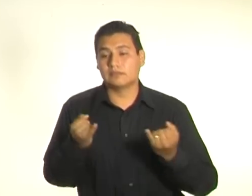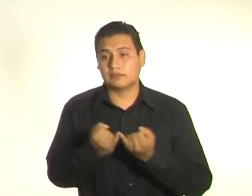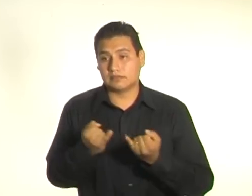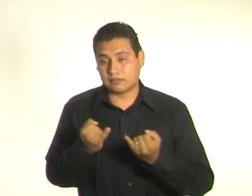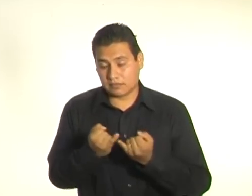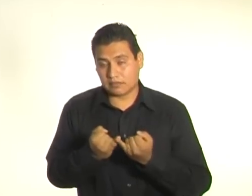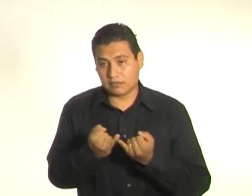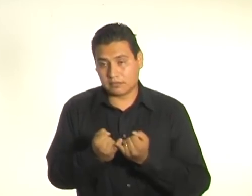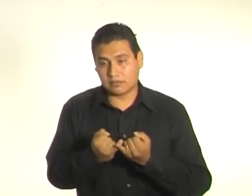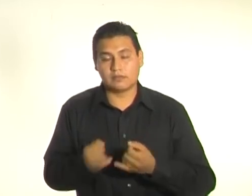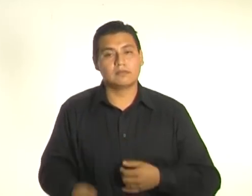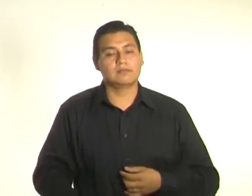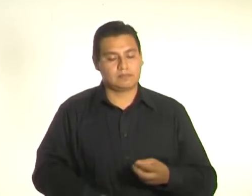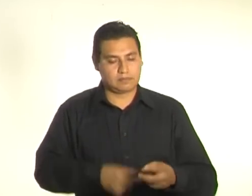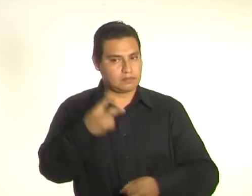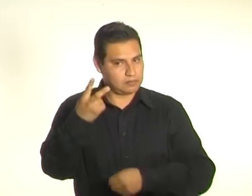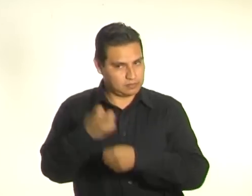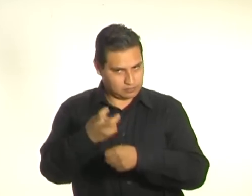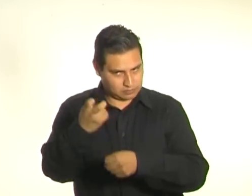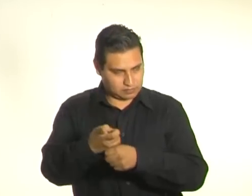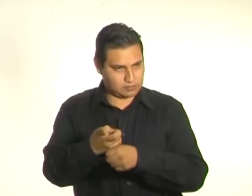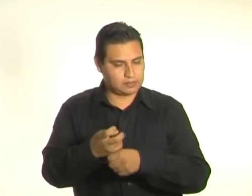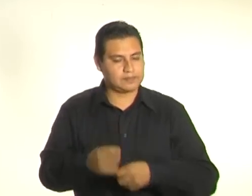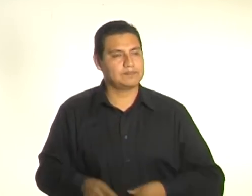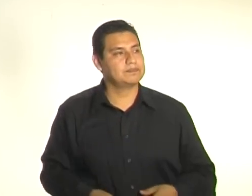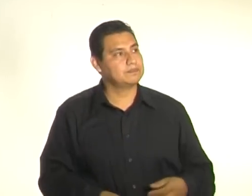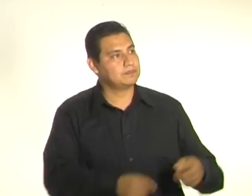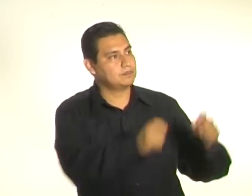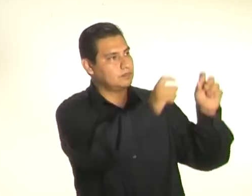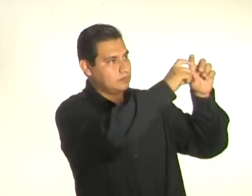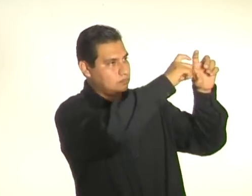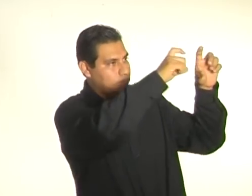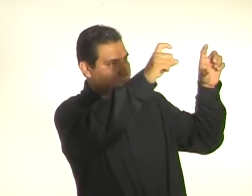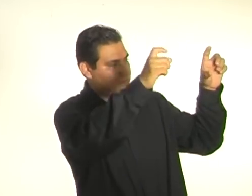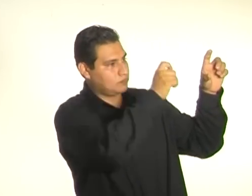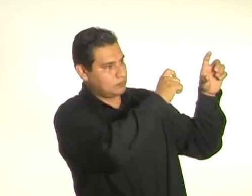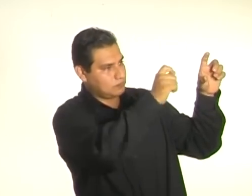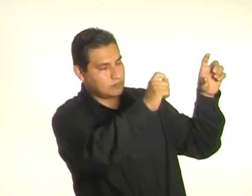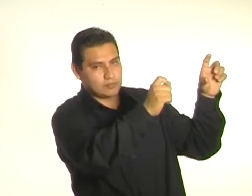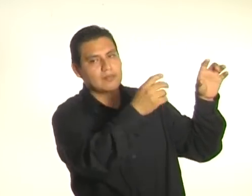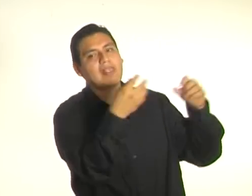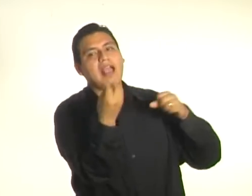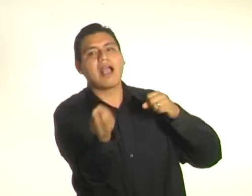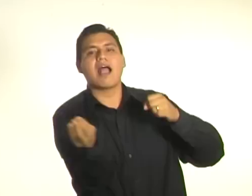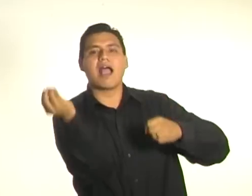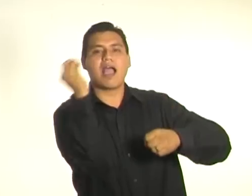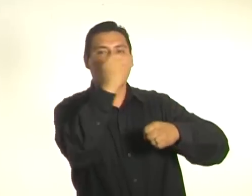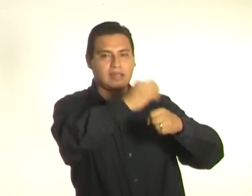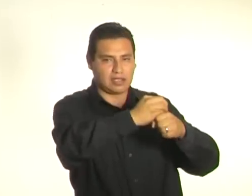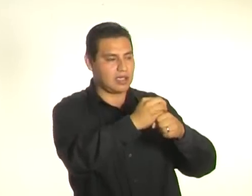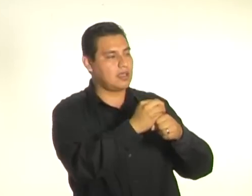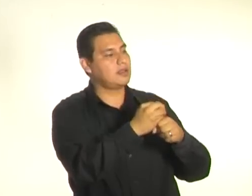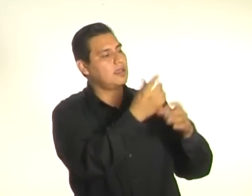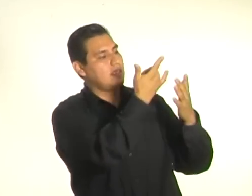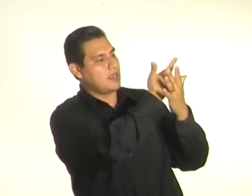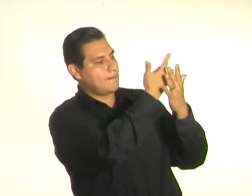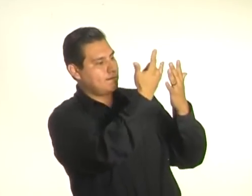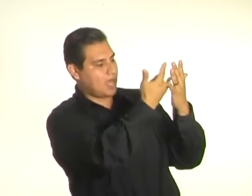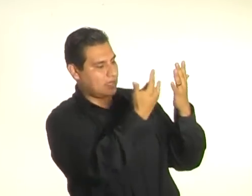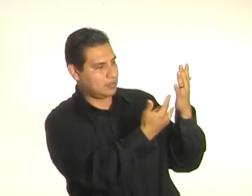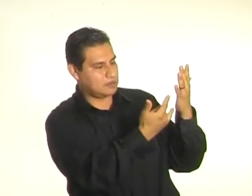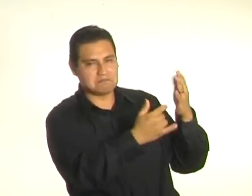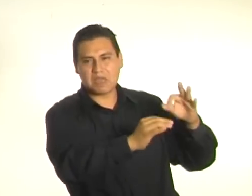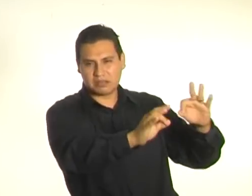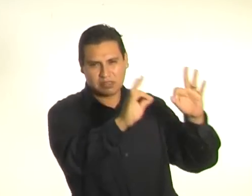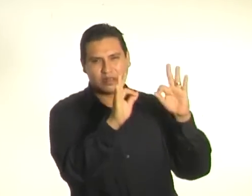como segunda característica, que estas láminas tengan imágenes, imágenes atractivas. Por